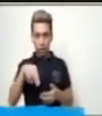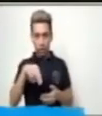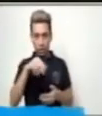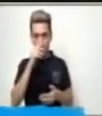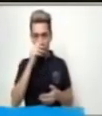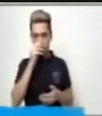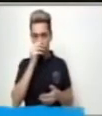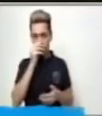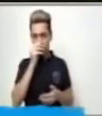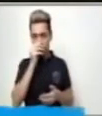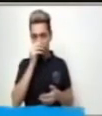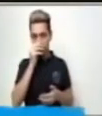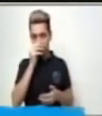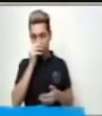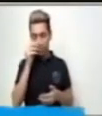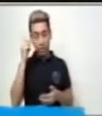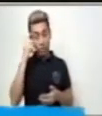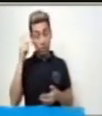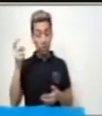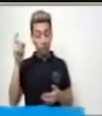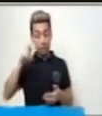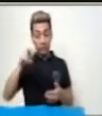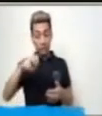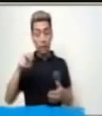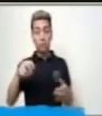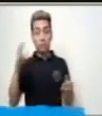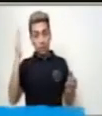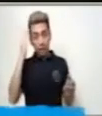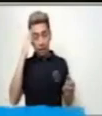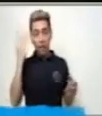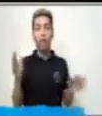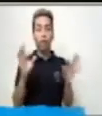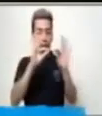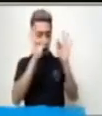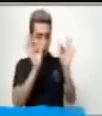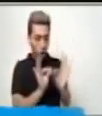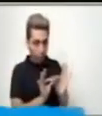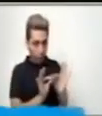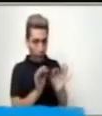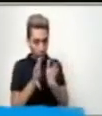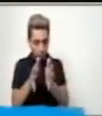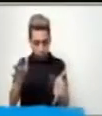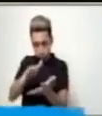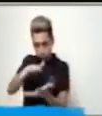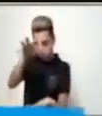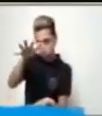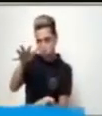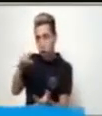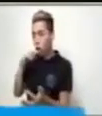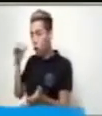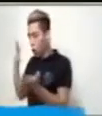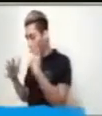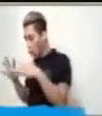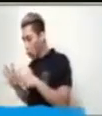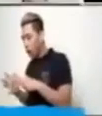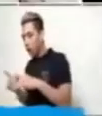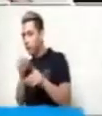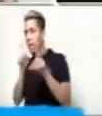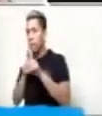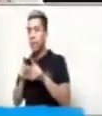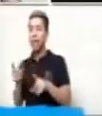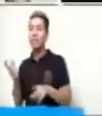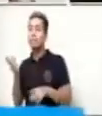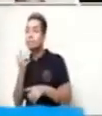formas, tamaño, color, incluso sabores, sentimientos o emociones. Continuemos.